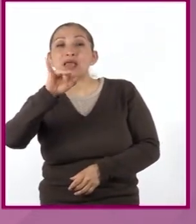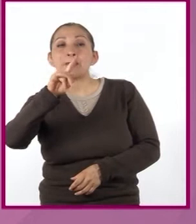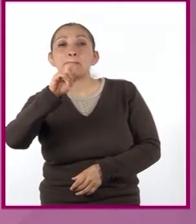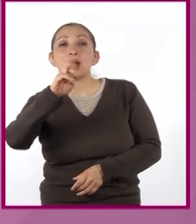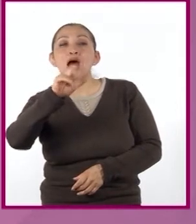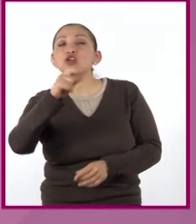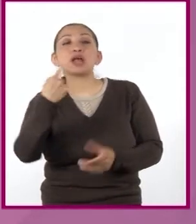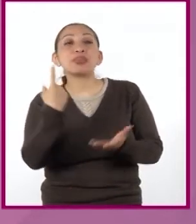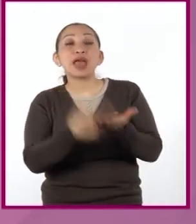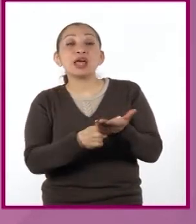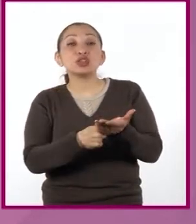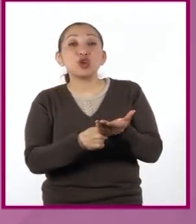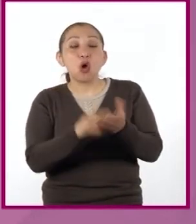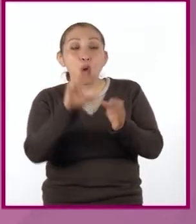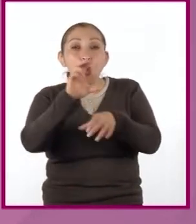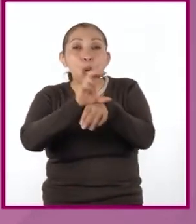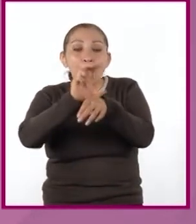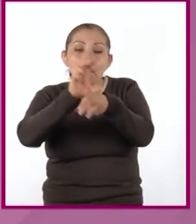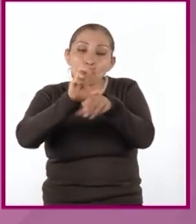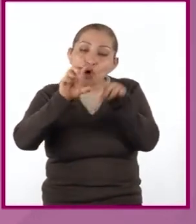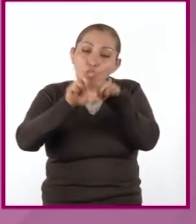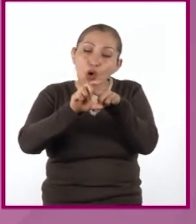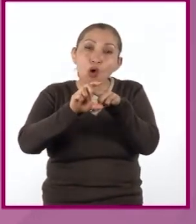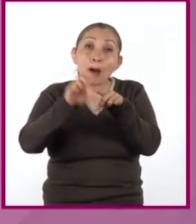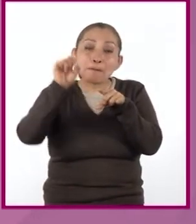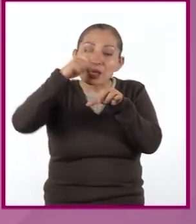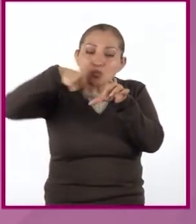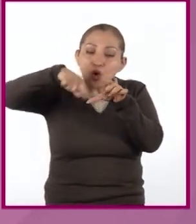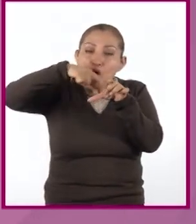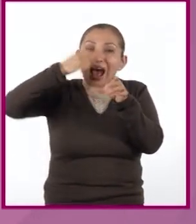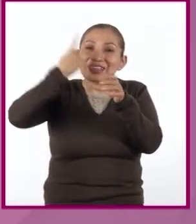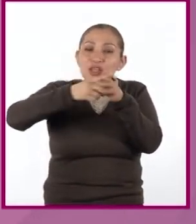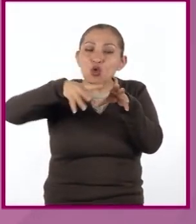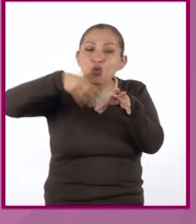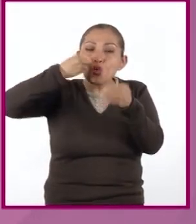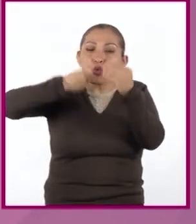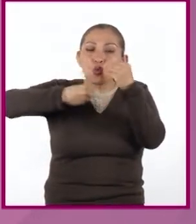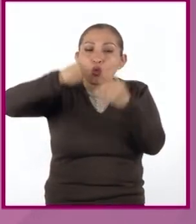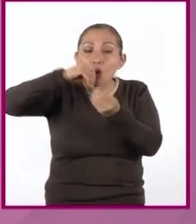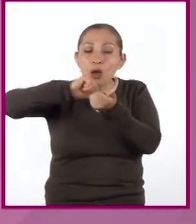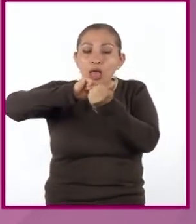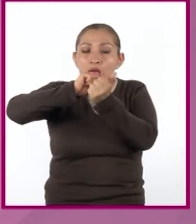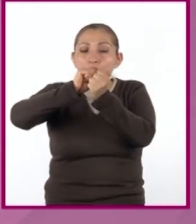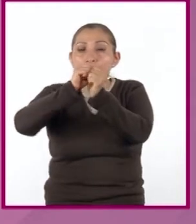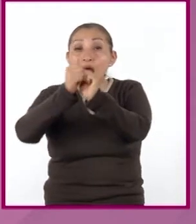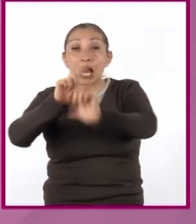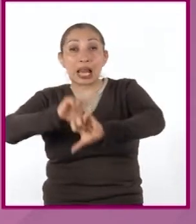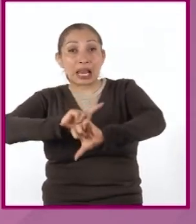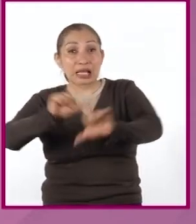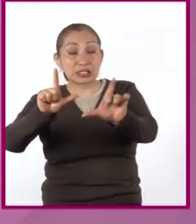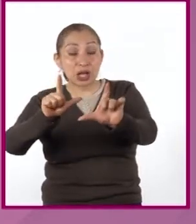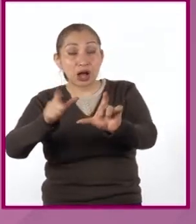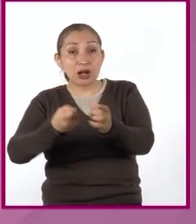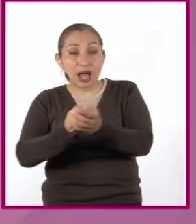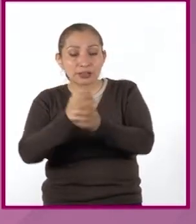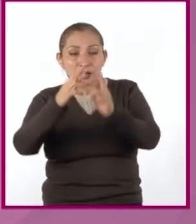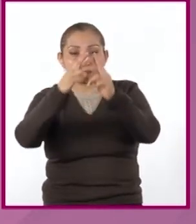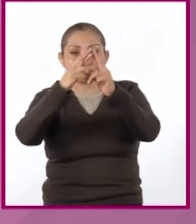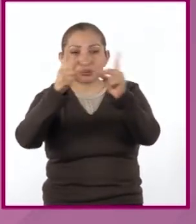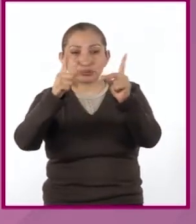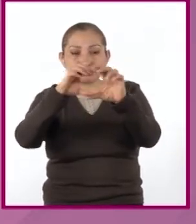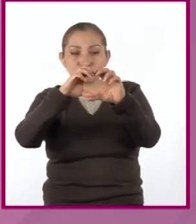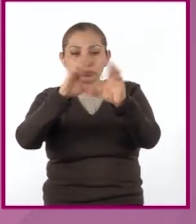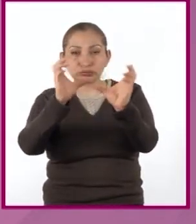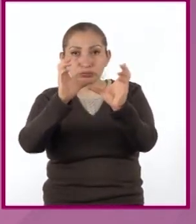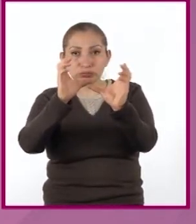forman dentro de un huevo. Se nutren del contenido del huevo y cuando la cría ya está lista para nacer, rompe